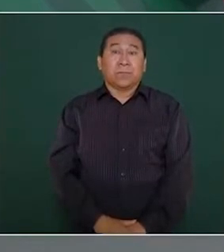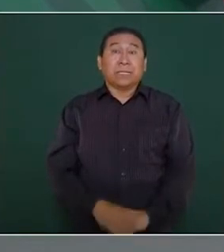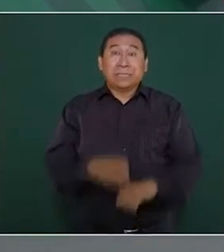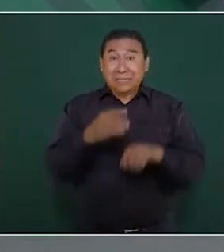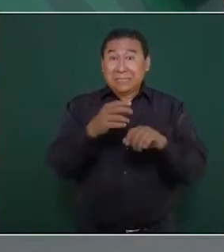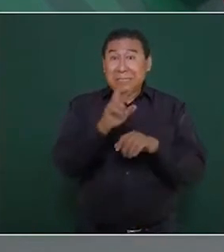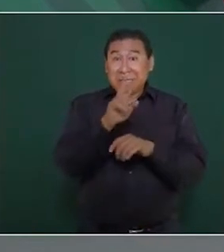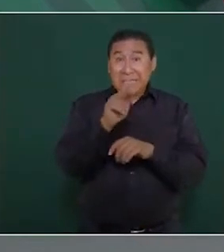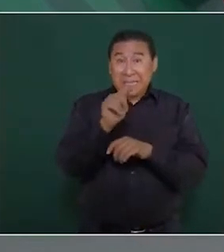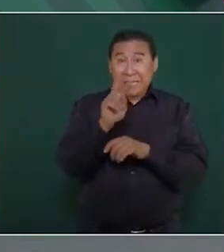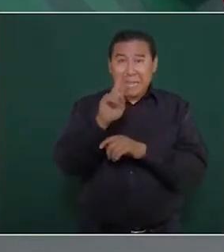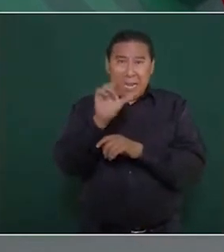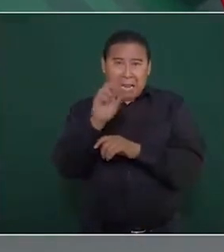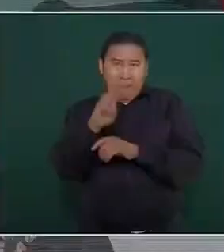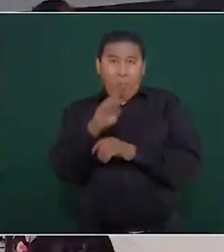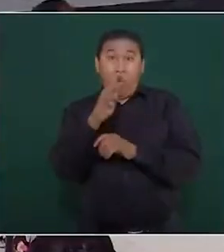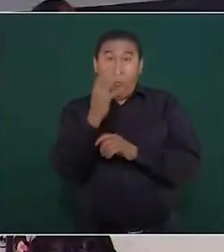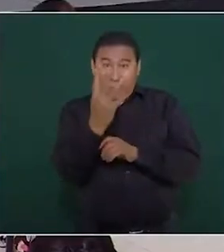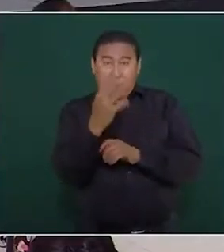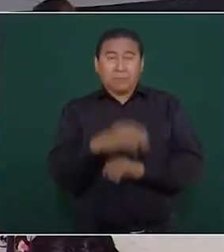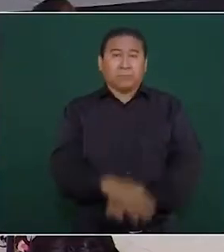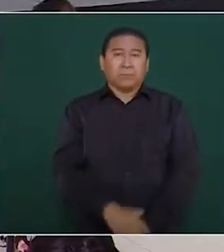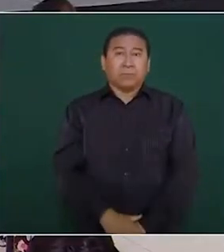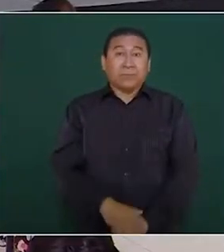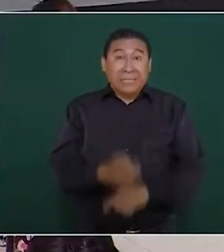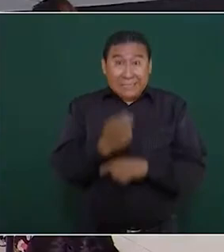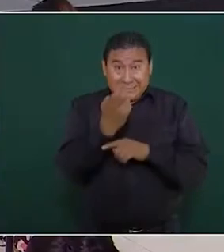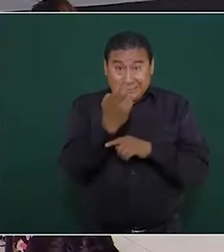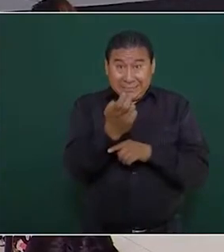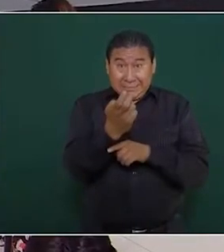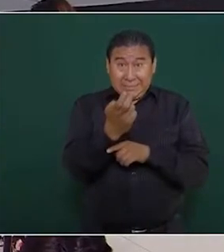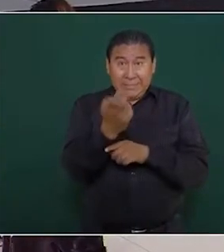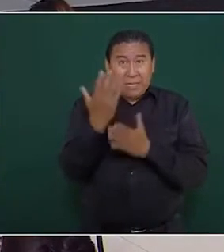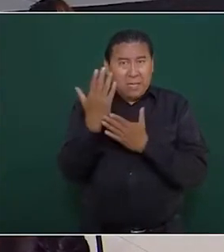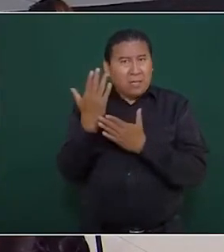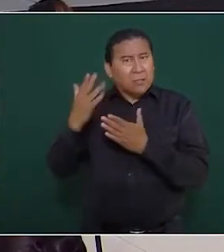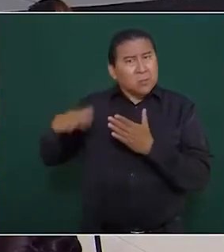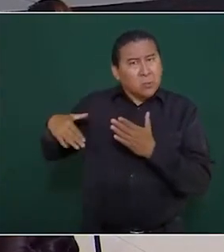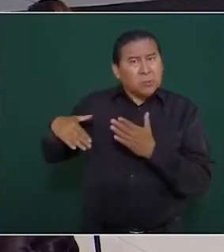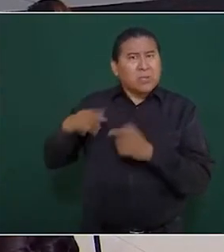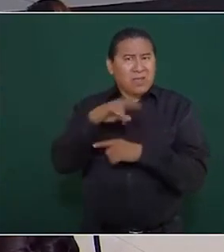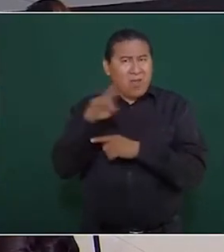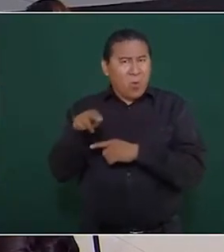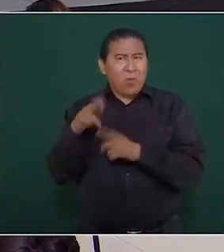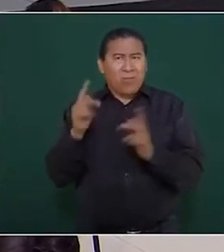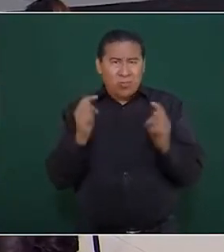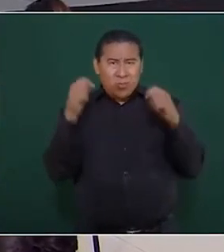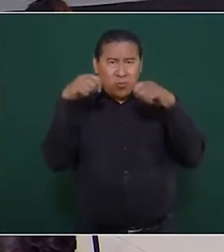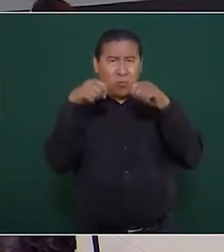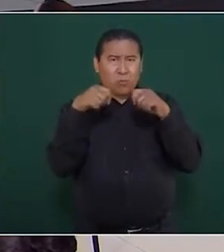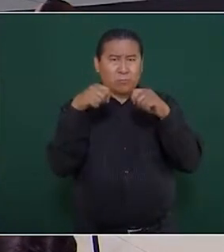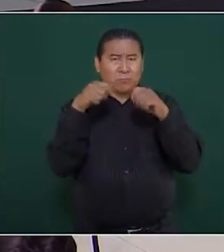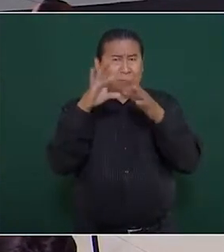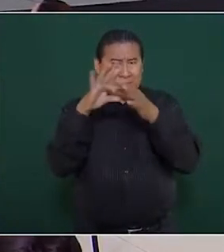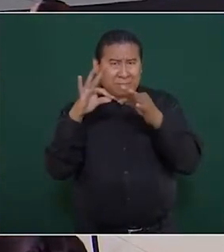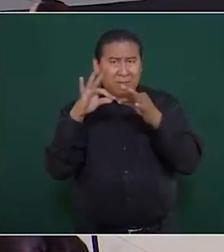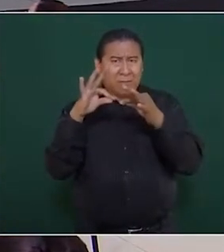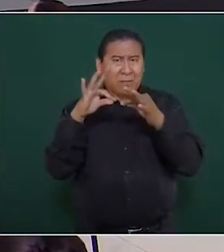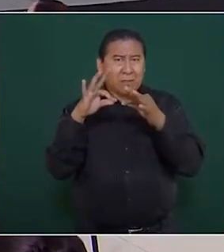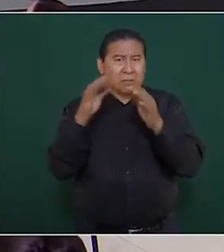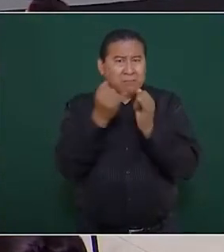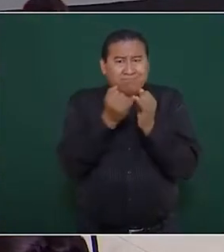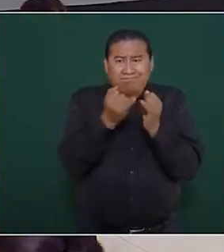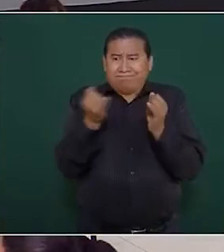cuatro. Este tramo, lo comentaba yo hace unos días, de Cancún a Tulum, es el de menos